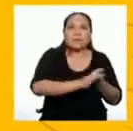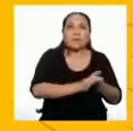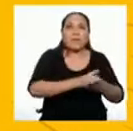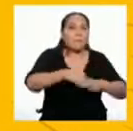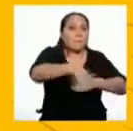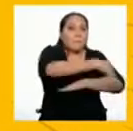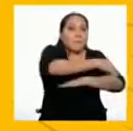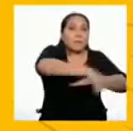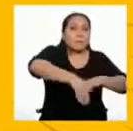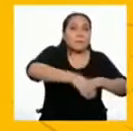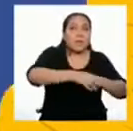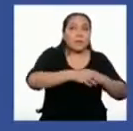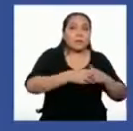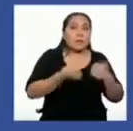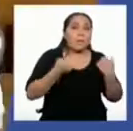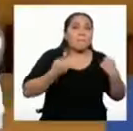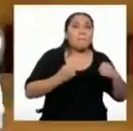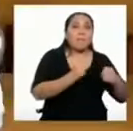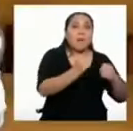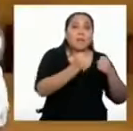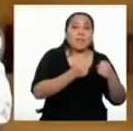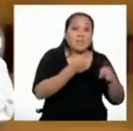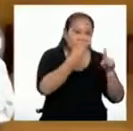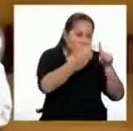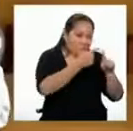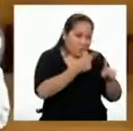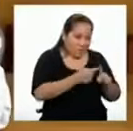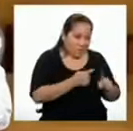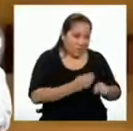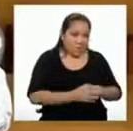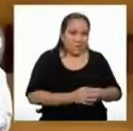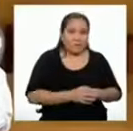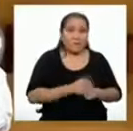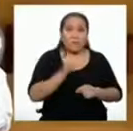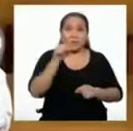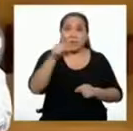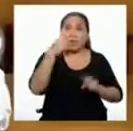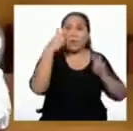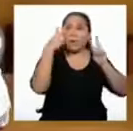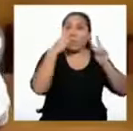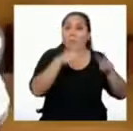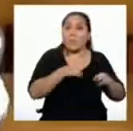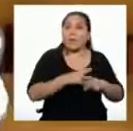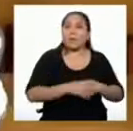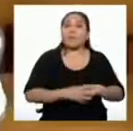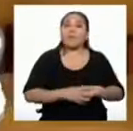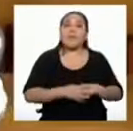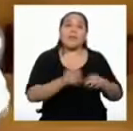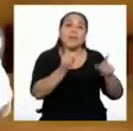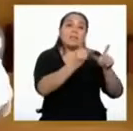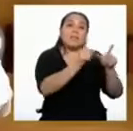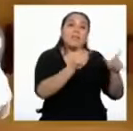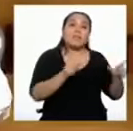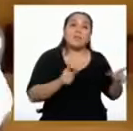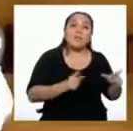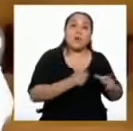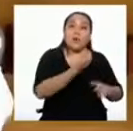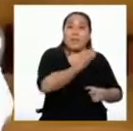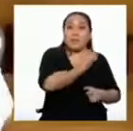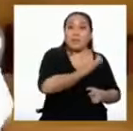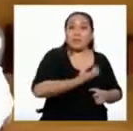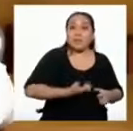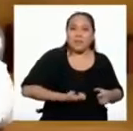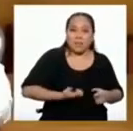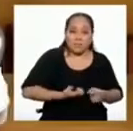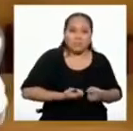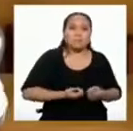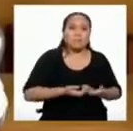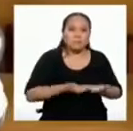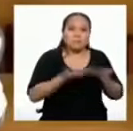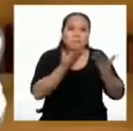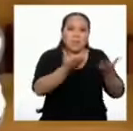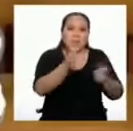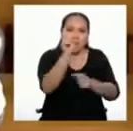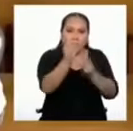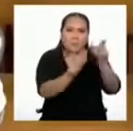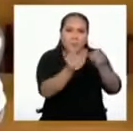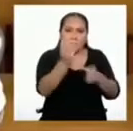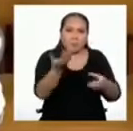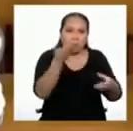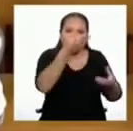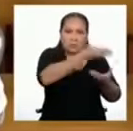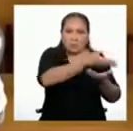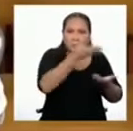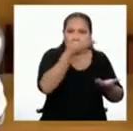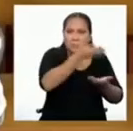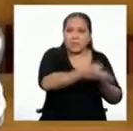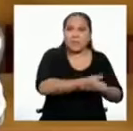pistas y parques, entre otros. Como pueden notar, el espacio público es un bien público. En ese sentido,